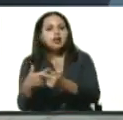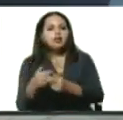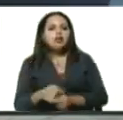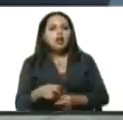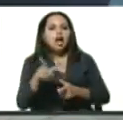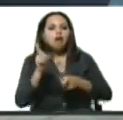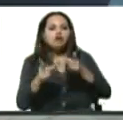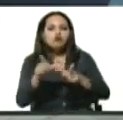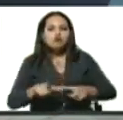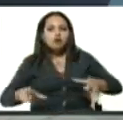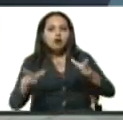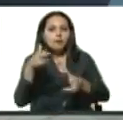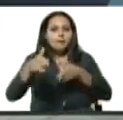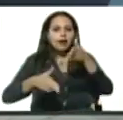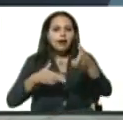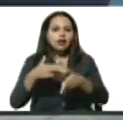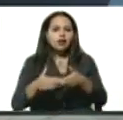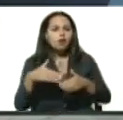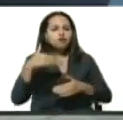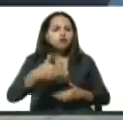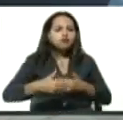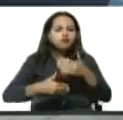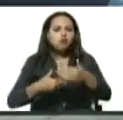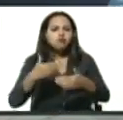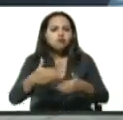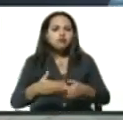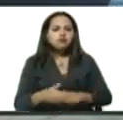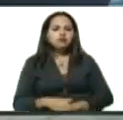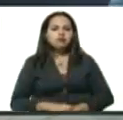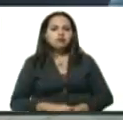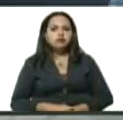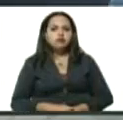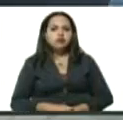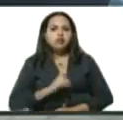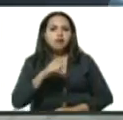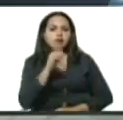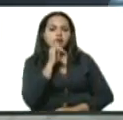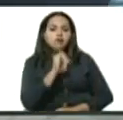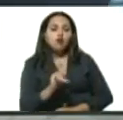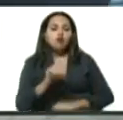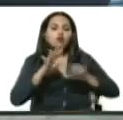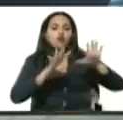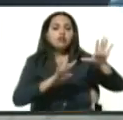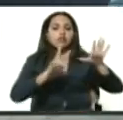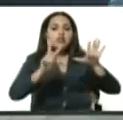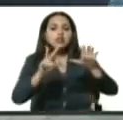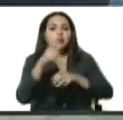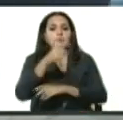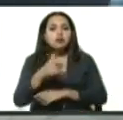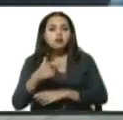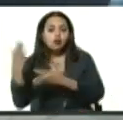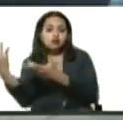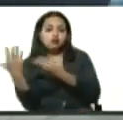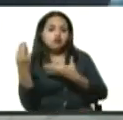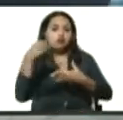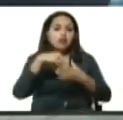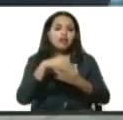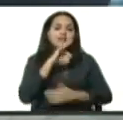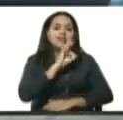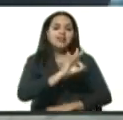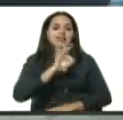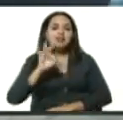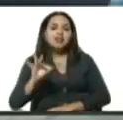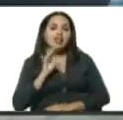estaciones del metro de forma parcial. También informó 97 casos importados y 33 de transmisión